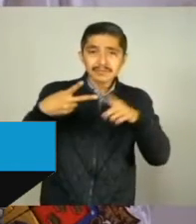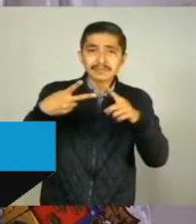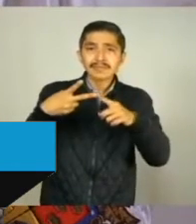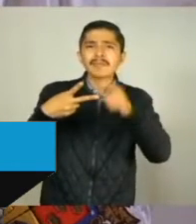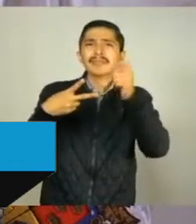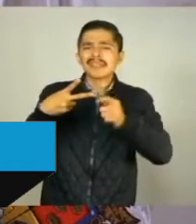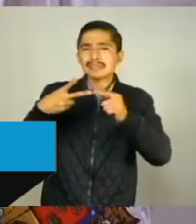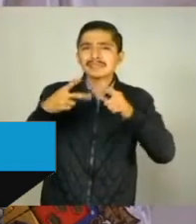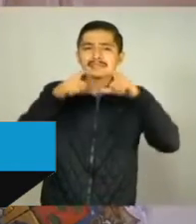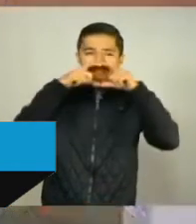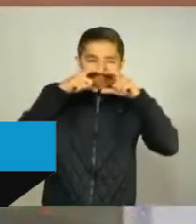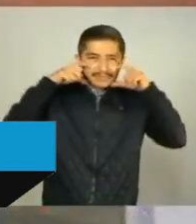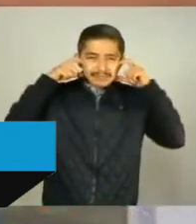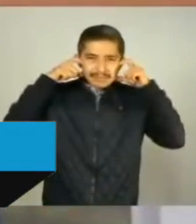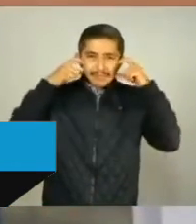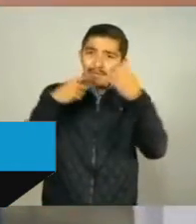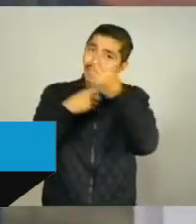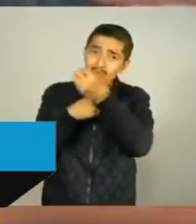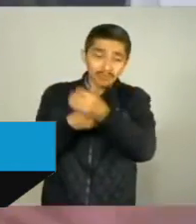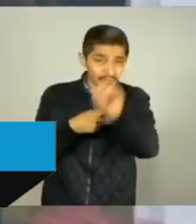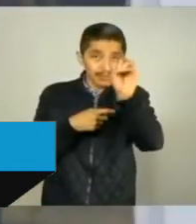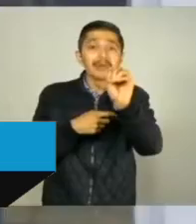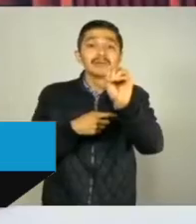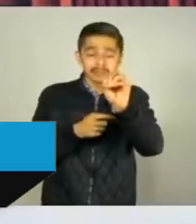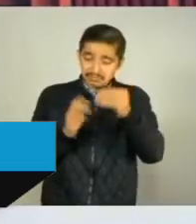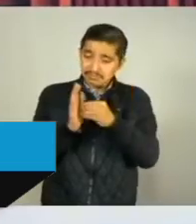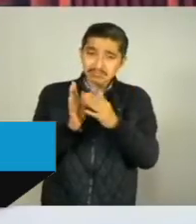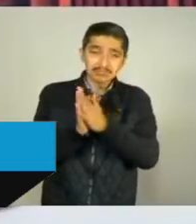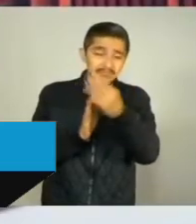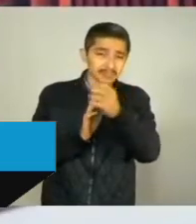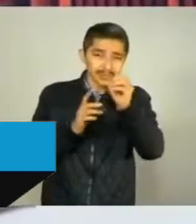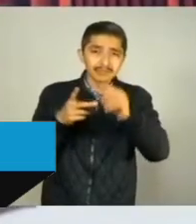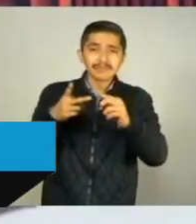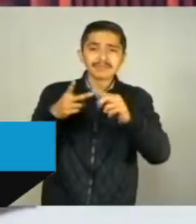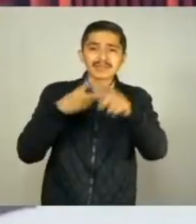por ejemplo, ahora que es temporada de posadas.